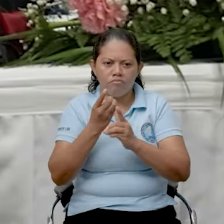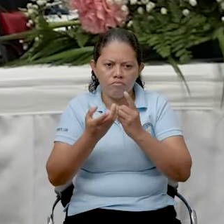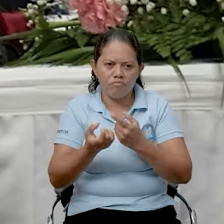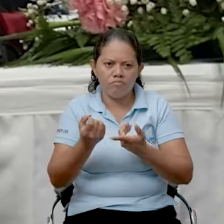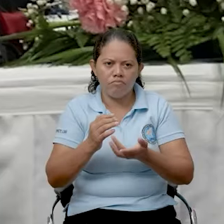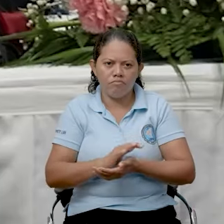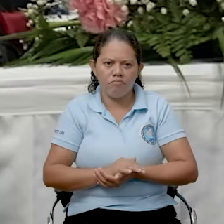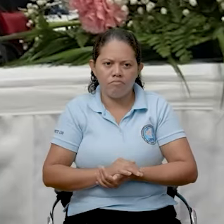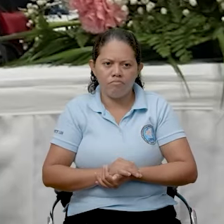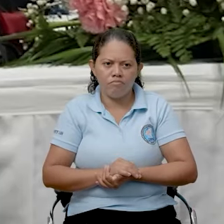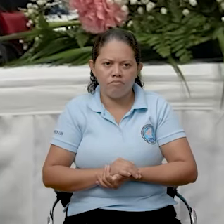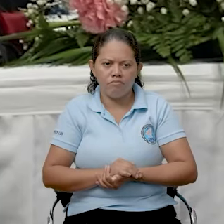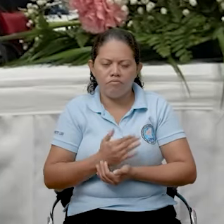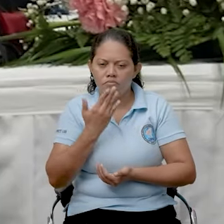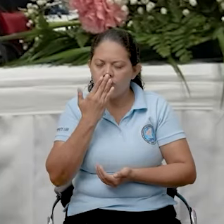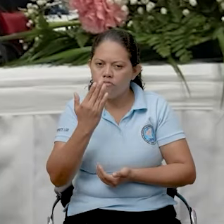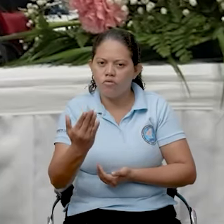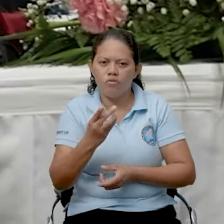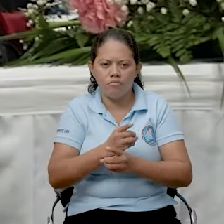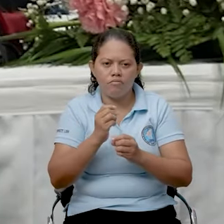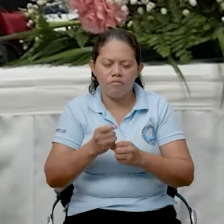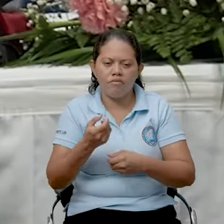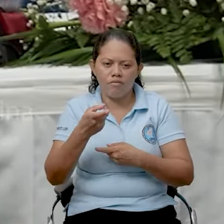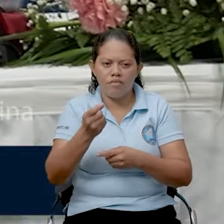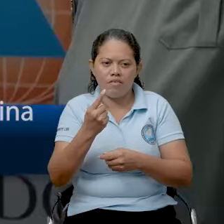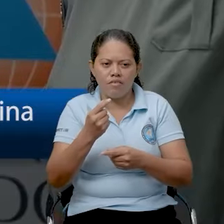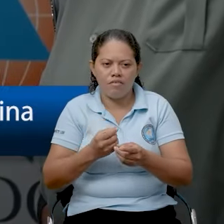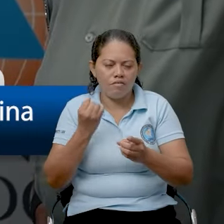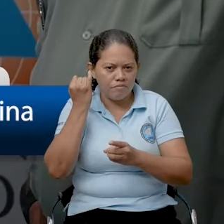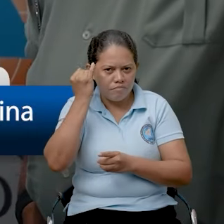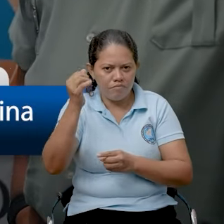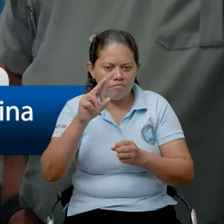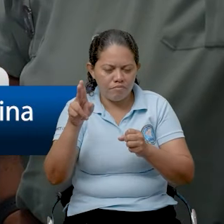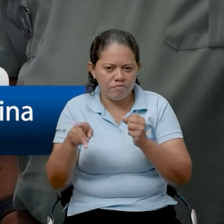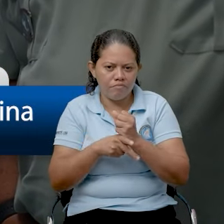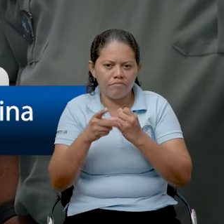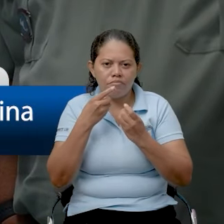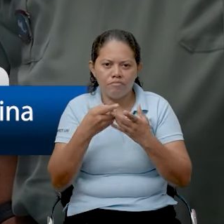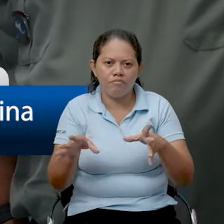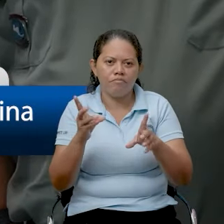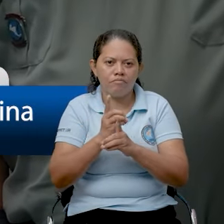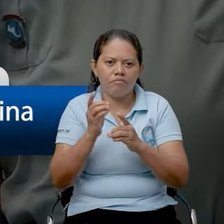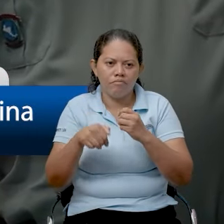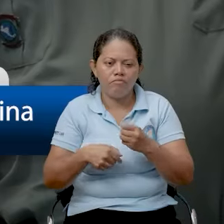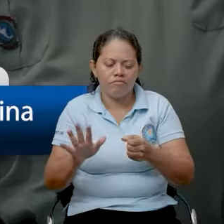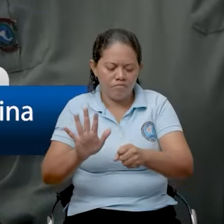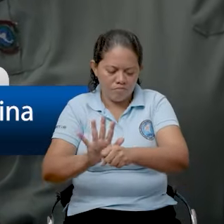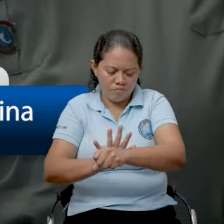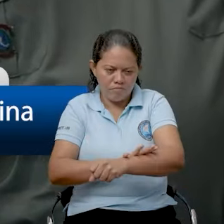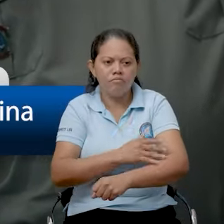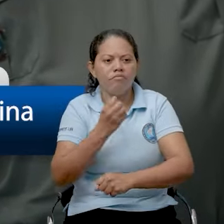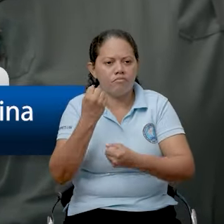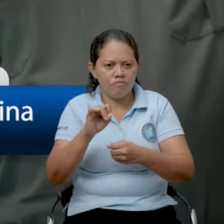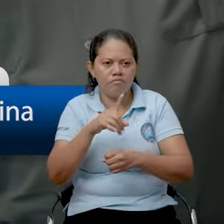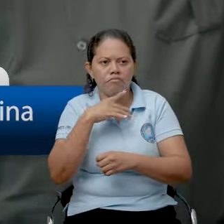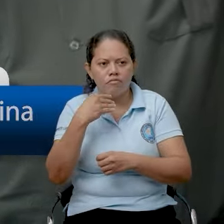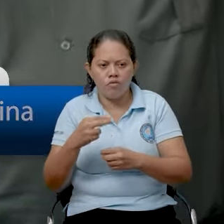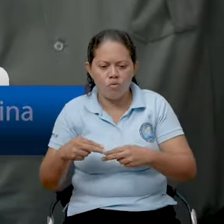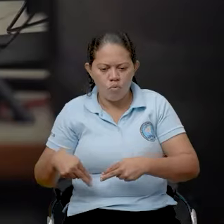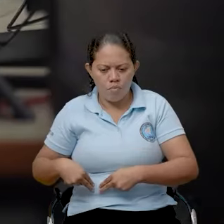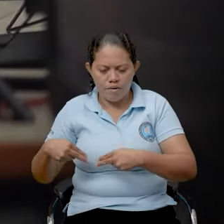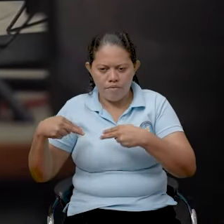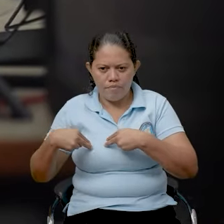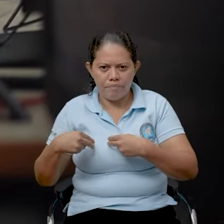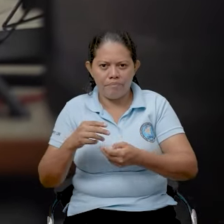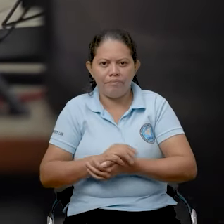muy bien, justa para Nicaragua, da un sentimiento de que sea humano.